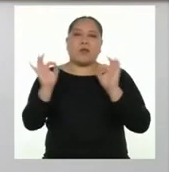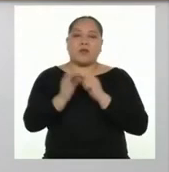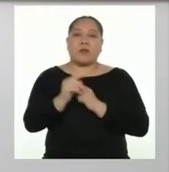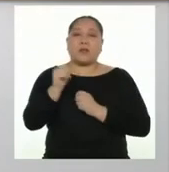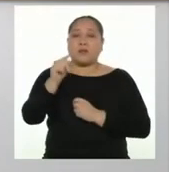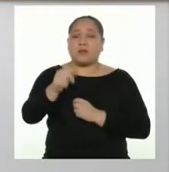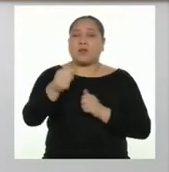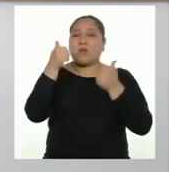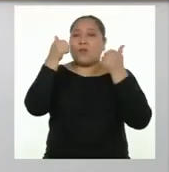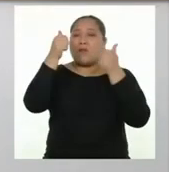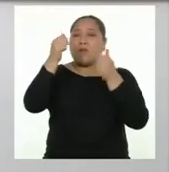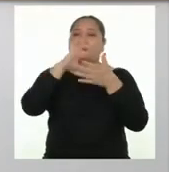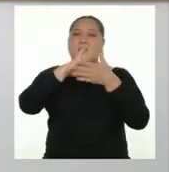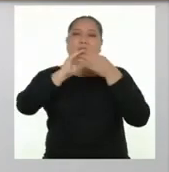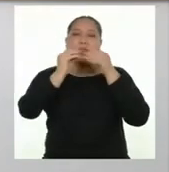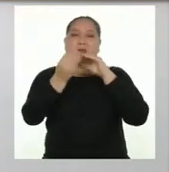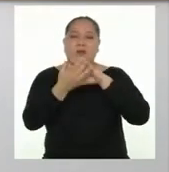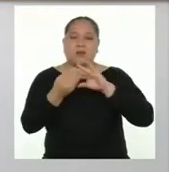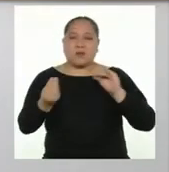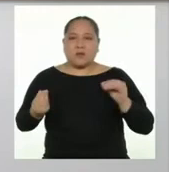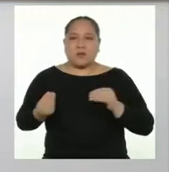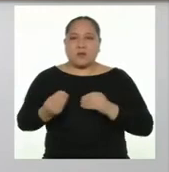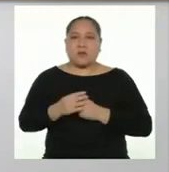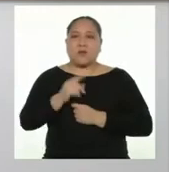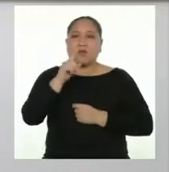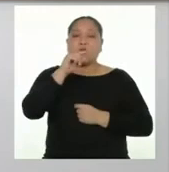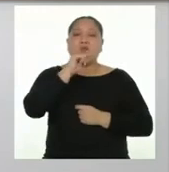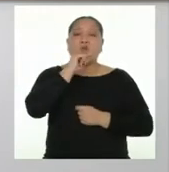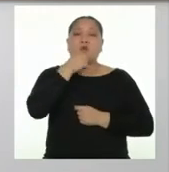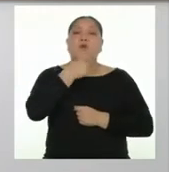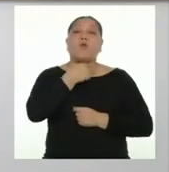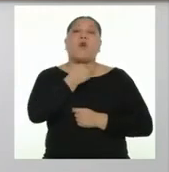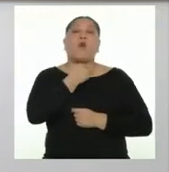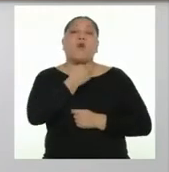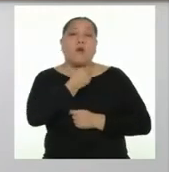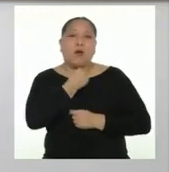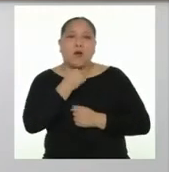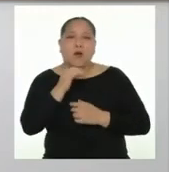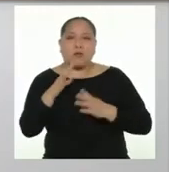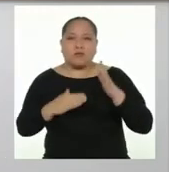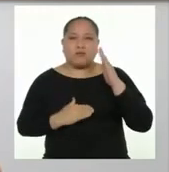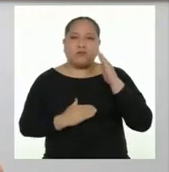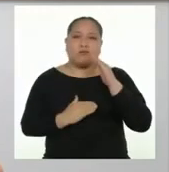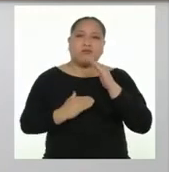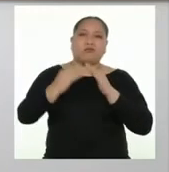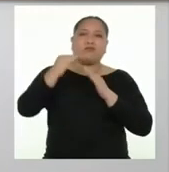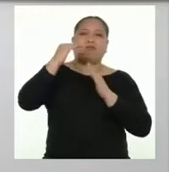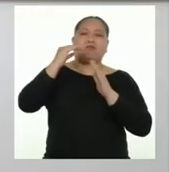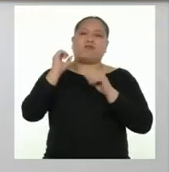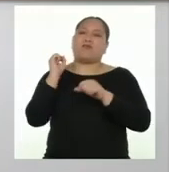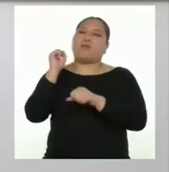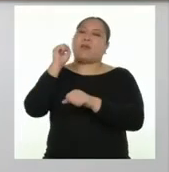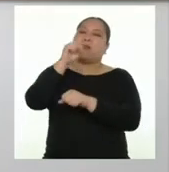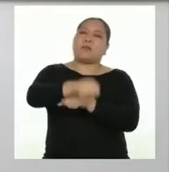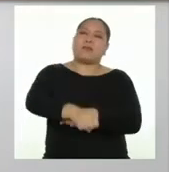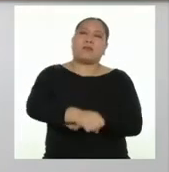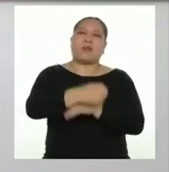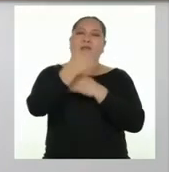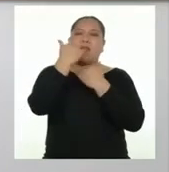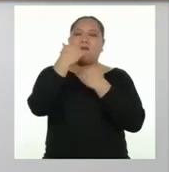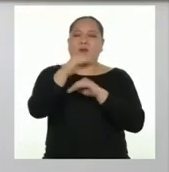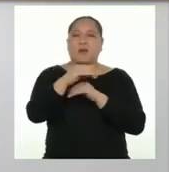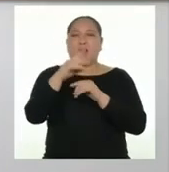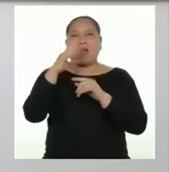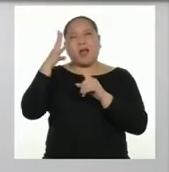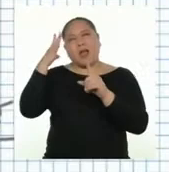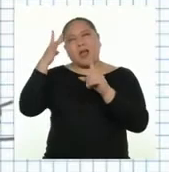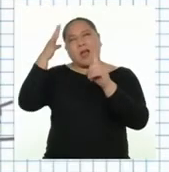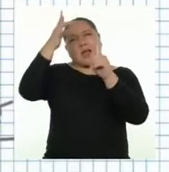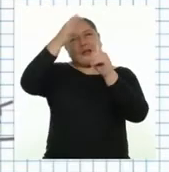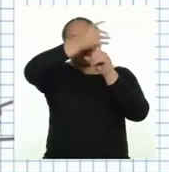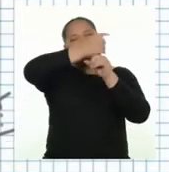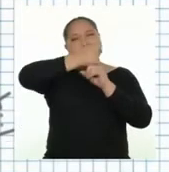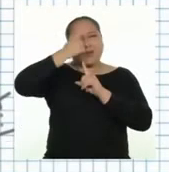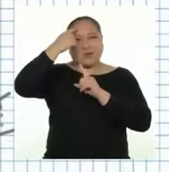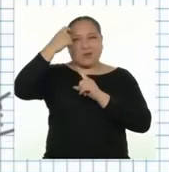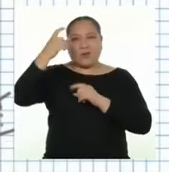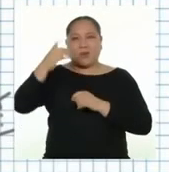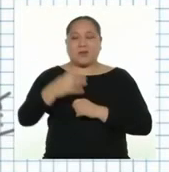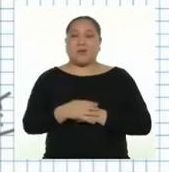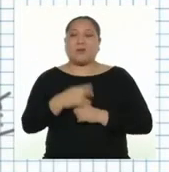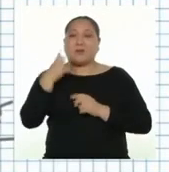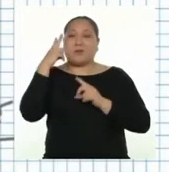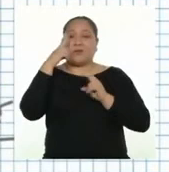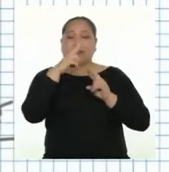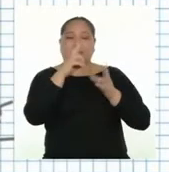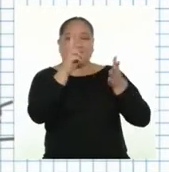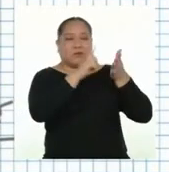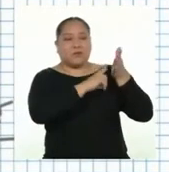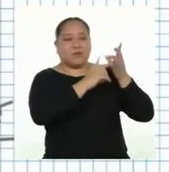es una excelente historia, Llanera. Tu abuela pudo superar todas las barreras de la época y lograr sus sueños. Vamos a